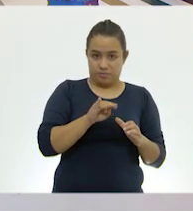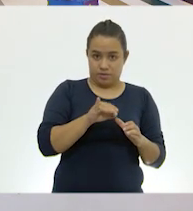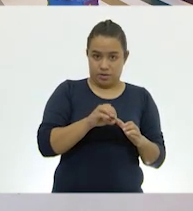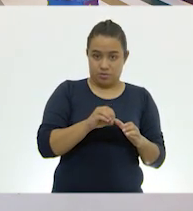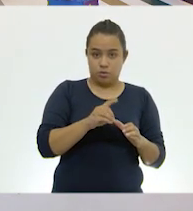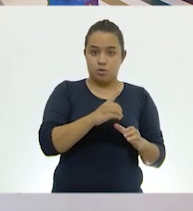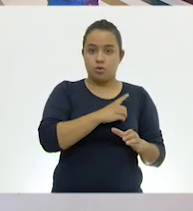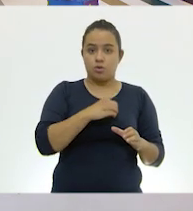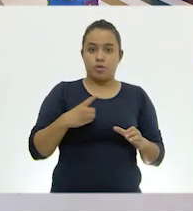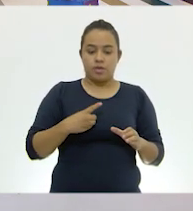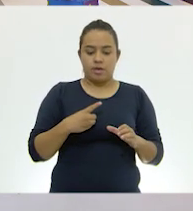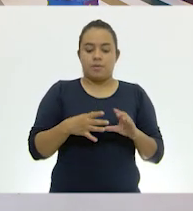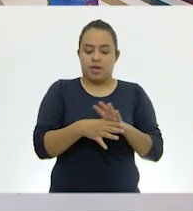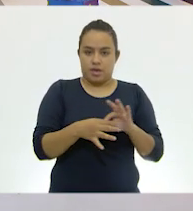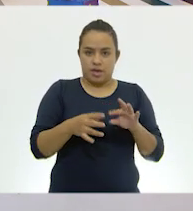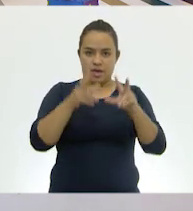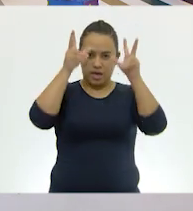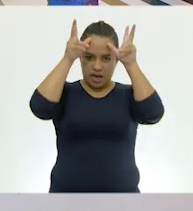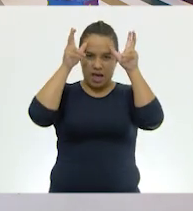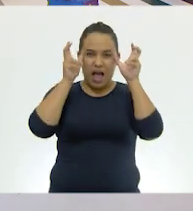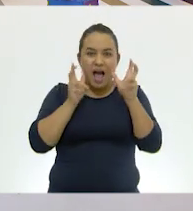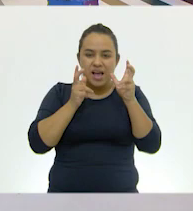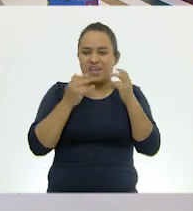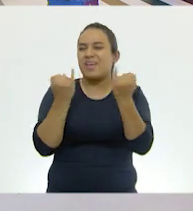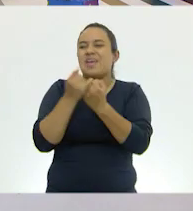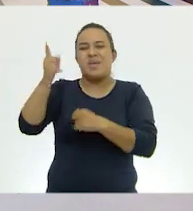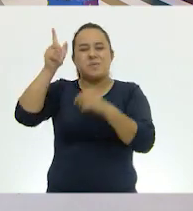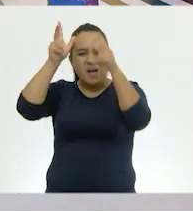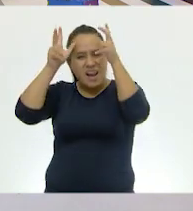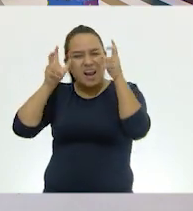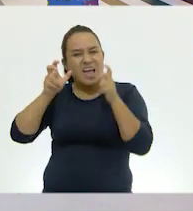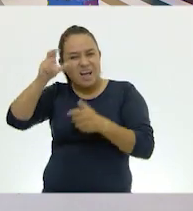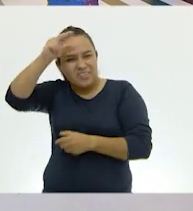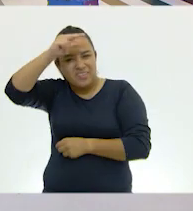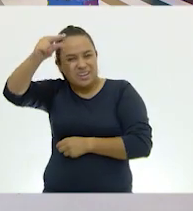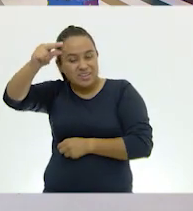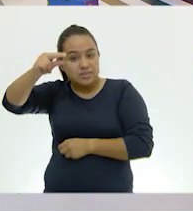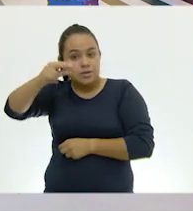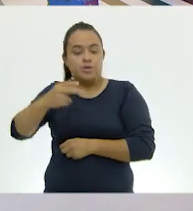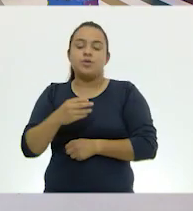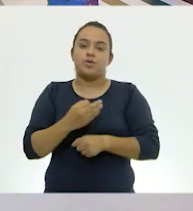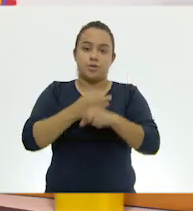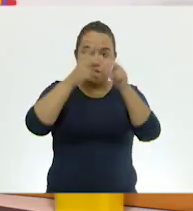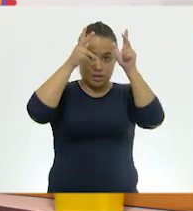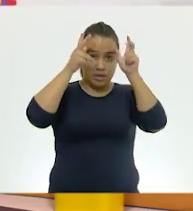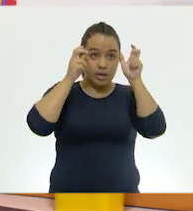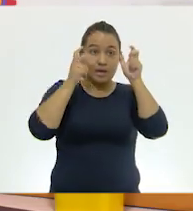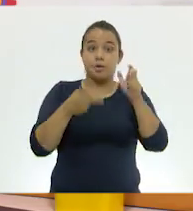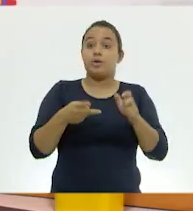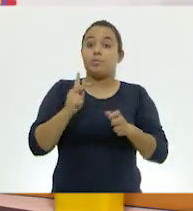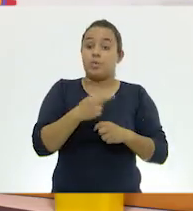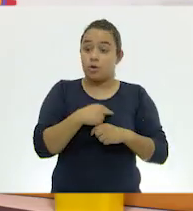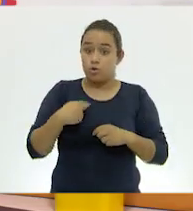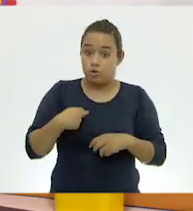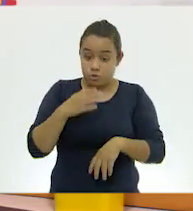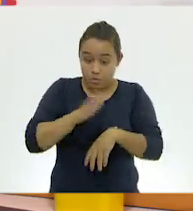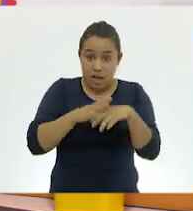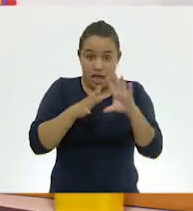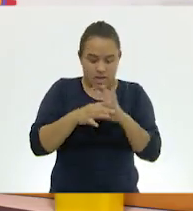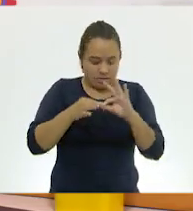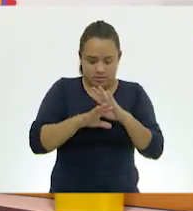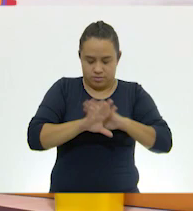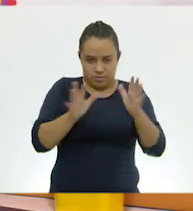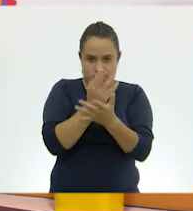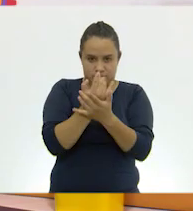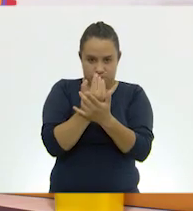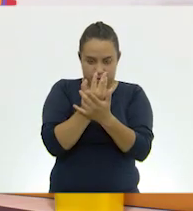hablar de los ajolotes, como ajolisto. Sí. Pero en este momento no vamos a decir nada todavía de los